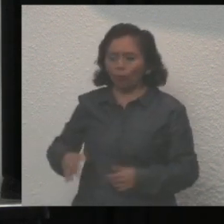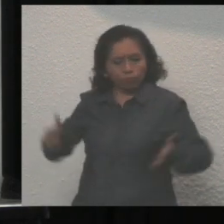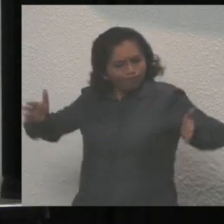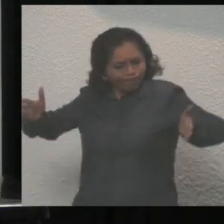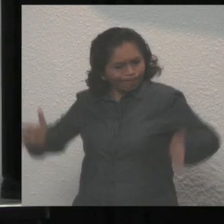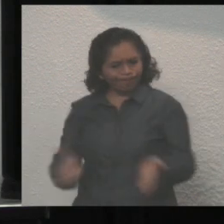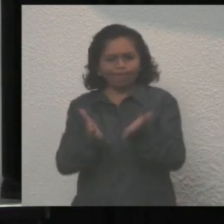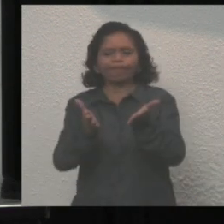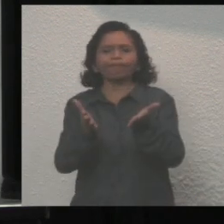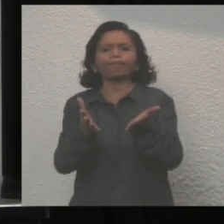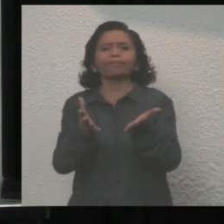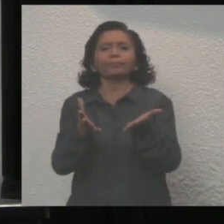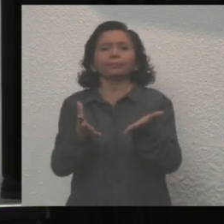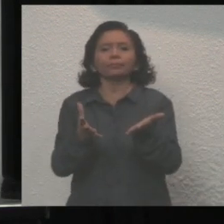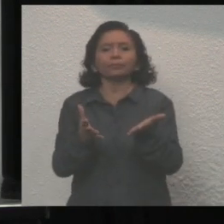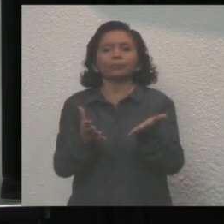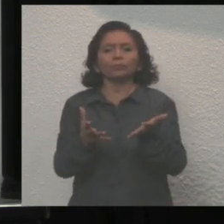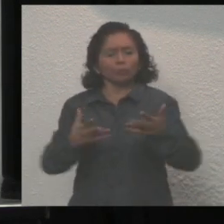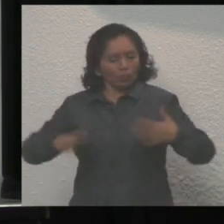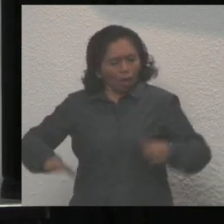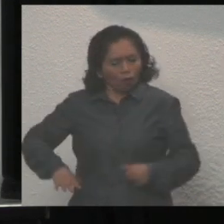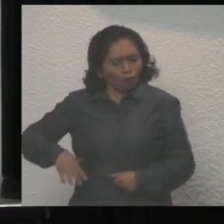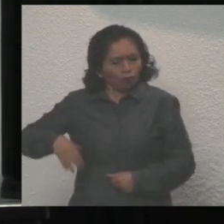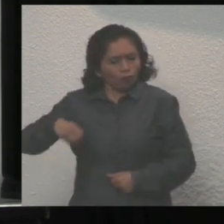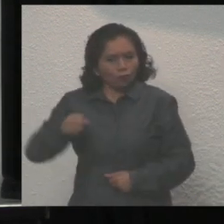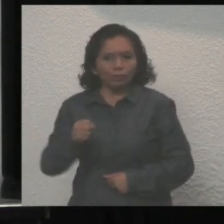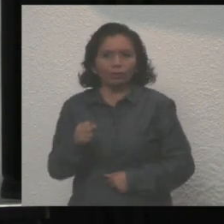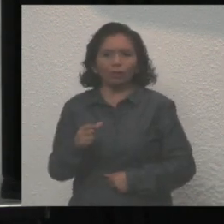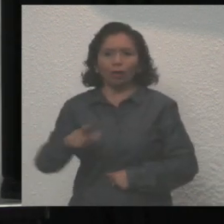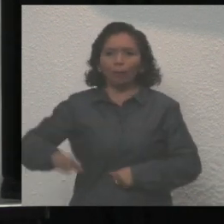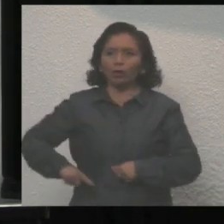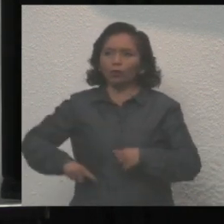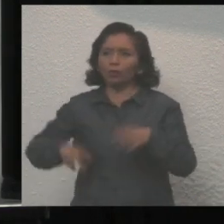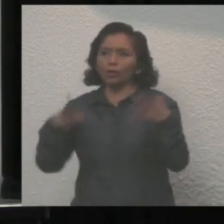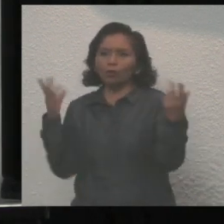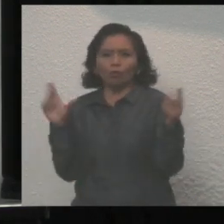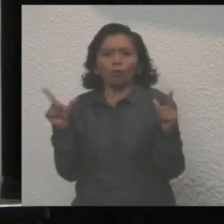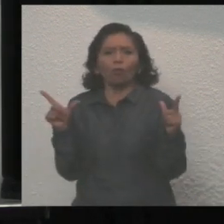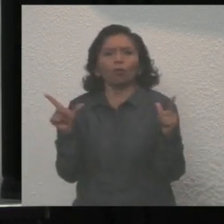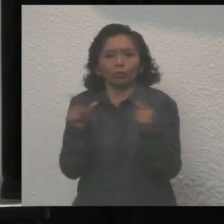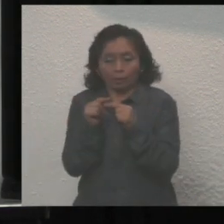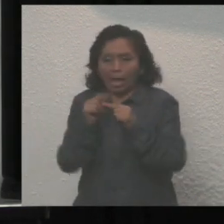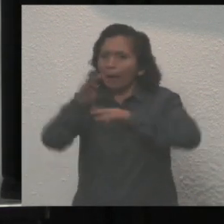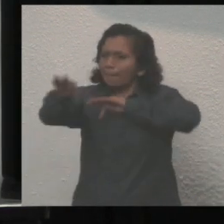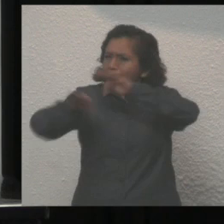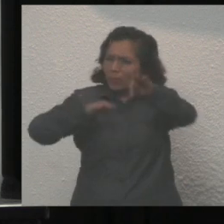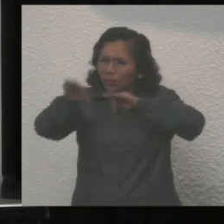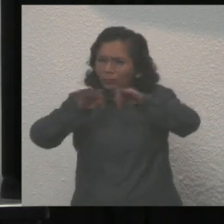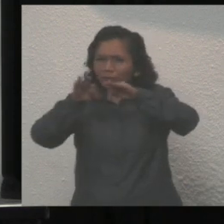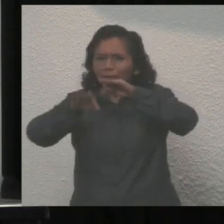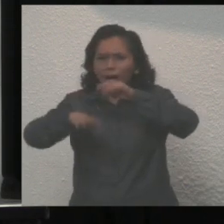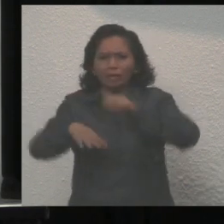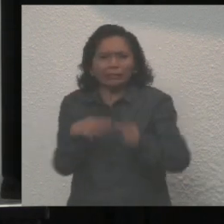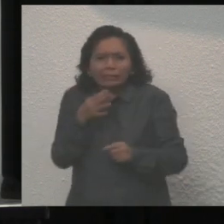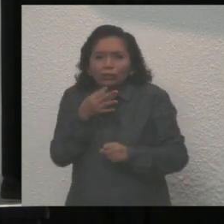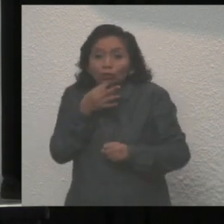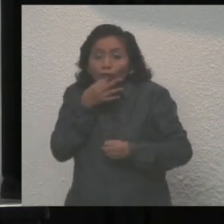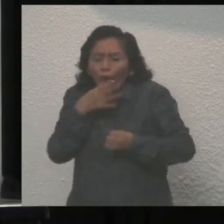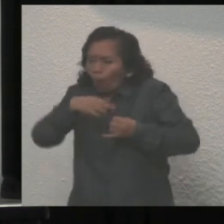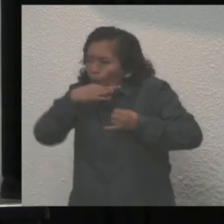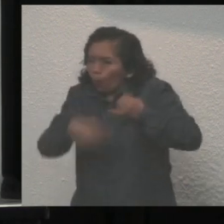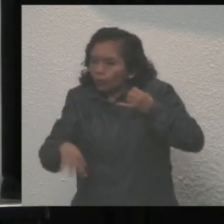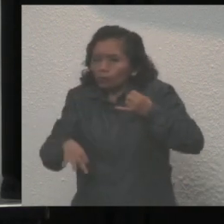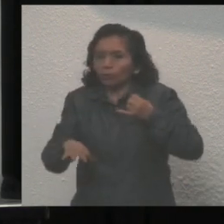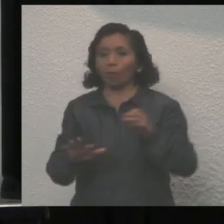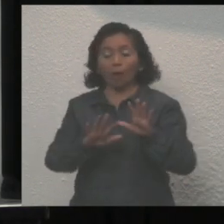con todo el ímpetu al cierre de gobierno. Vamos a trabajar hasta el último minuto. Vamos